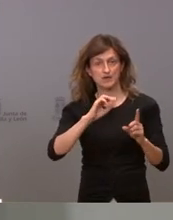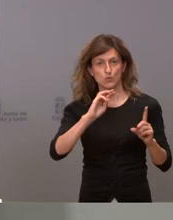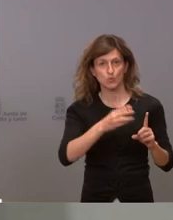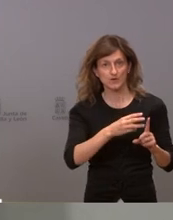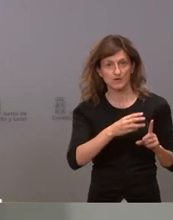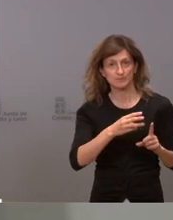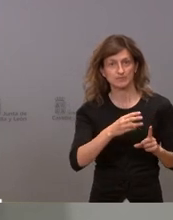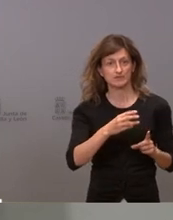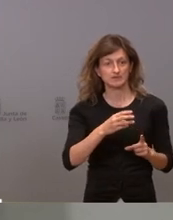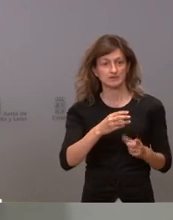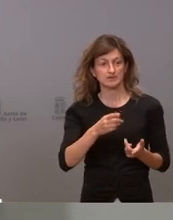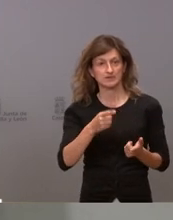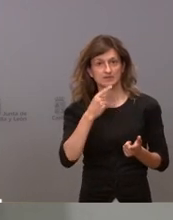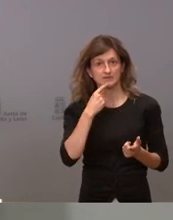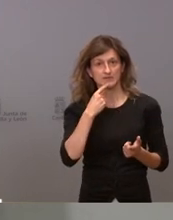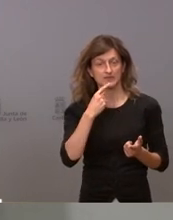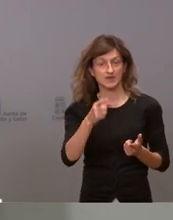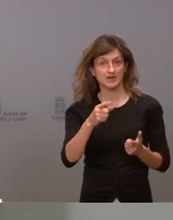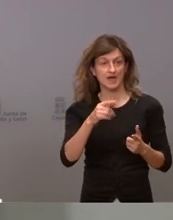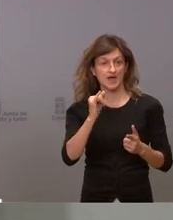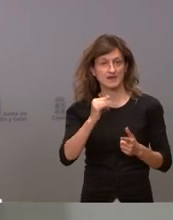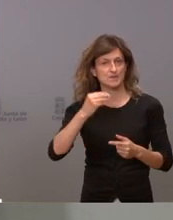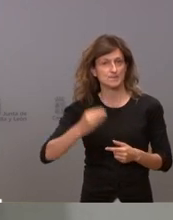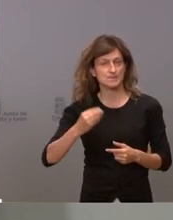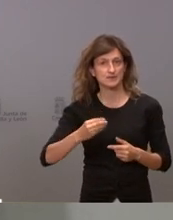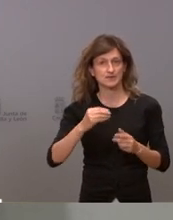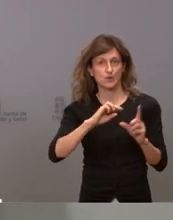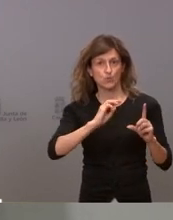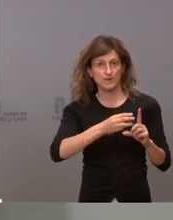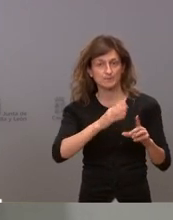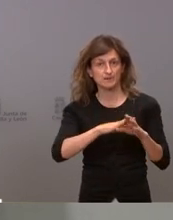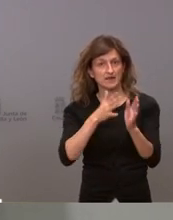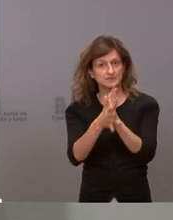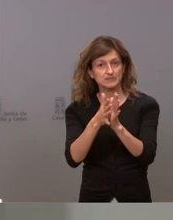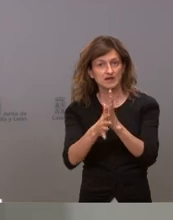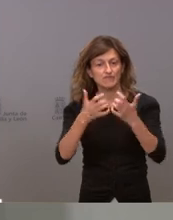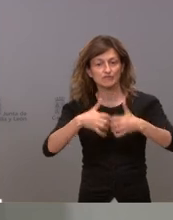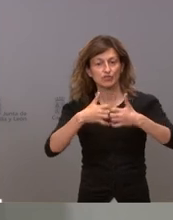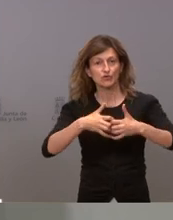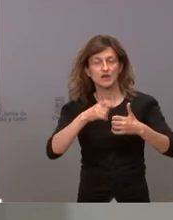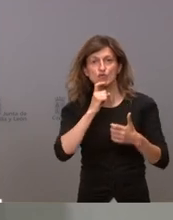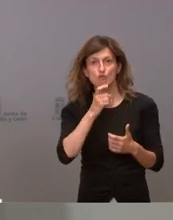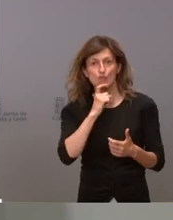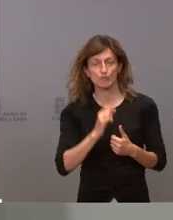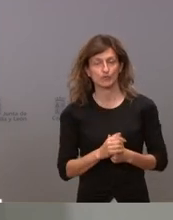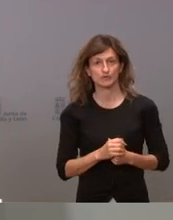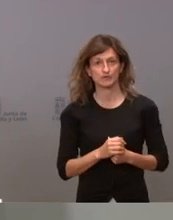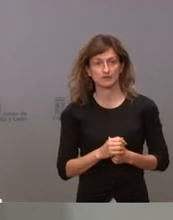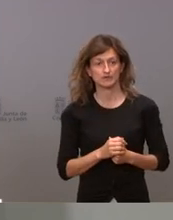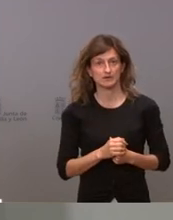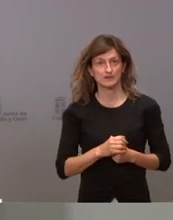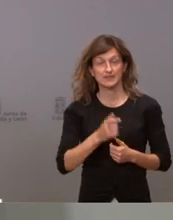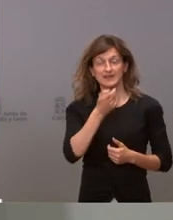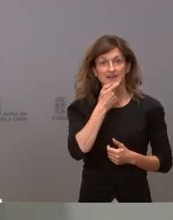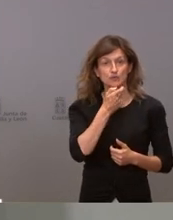la página de Our World and Data probablemente es una de las mejores páginas para explicar cómo funciona la crisis cojan Reino Unido